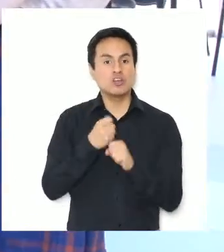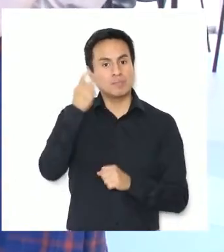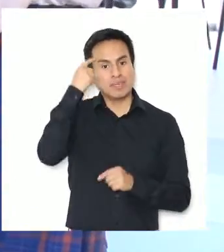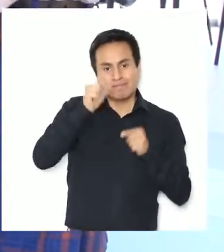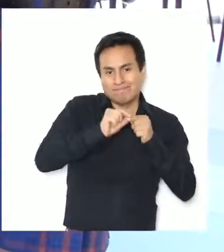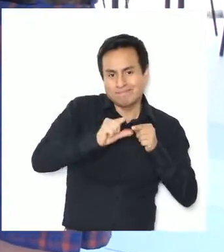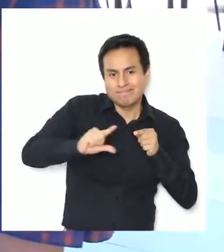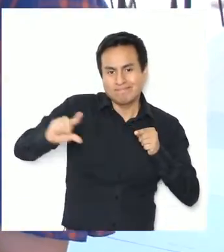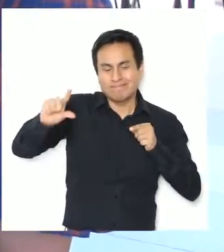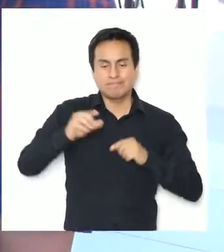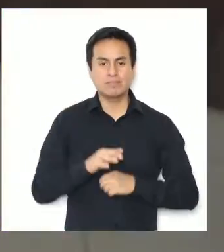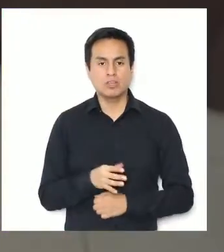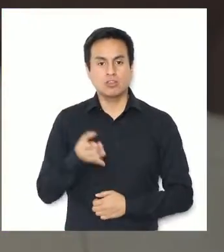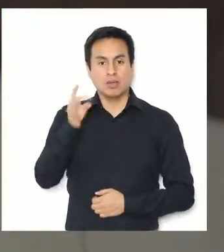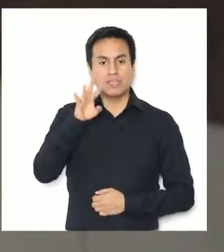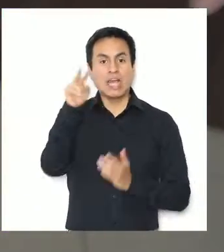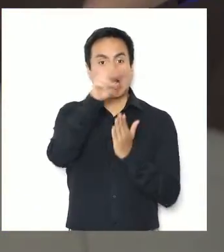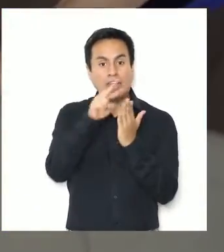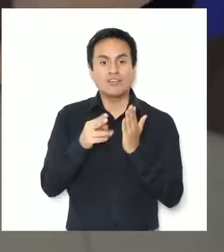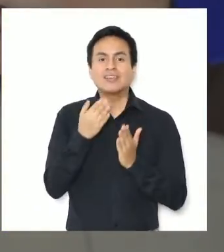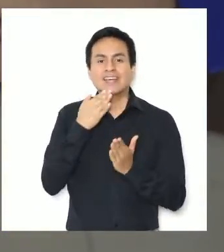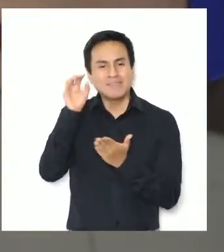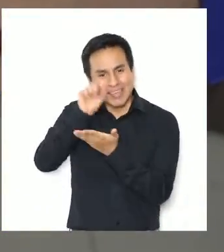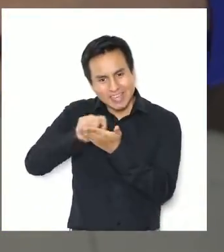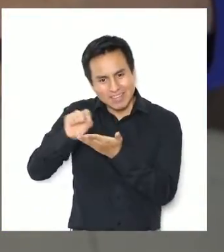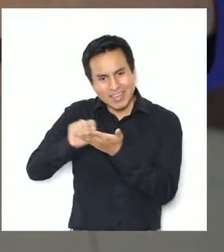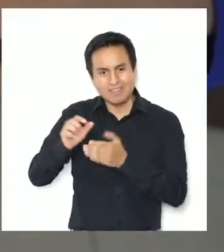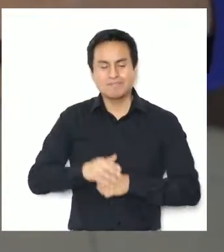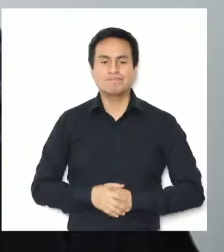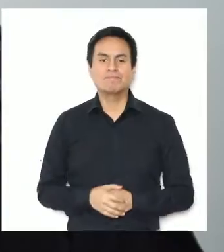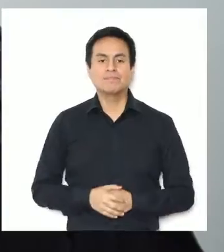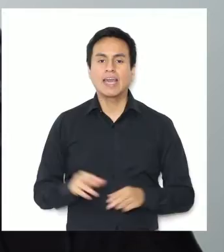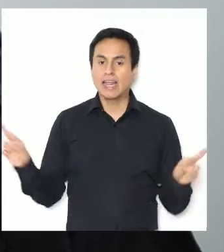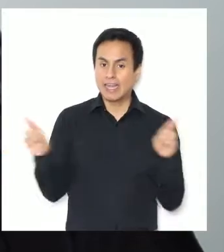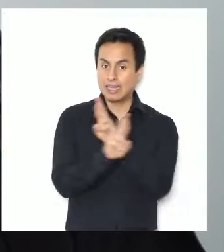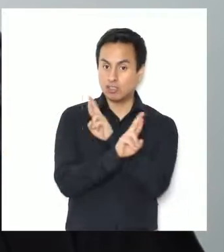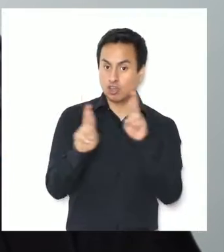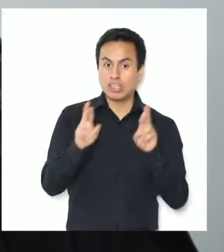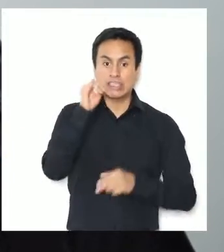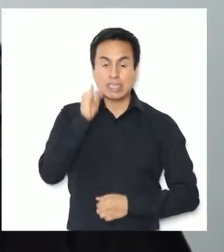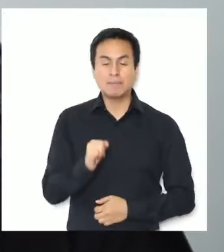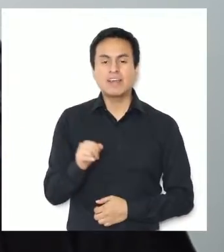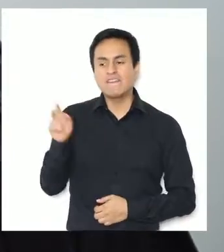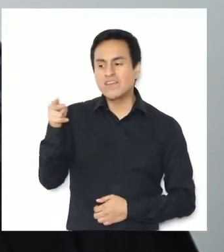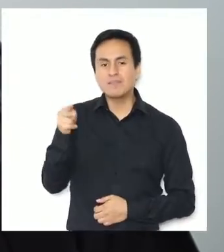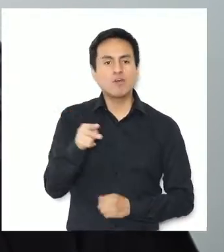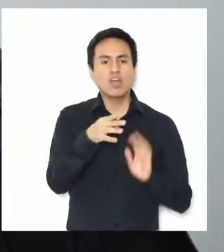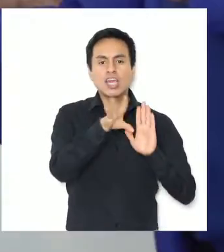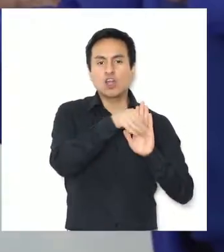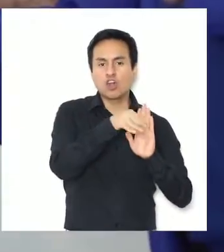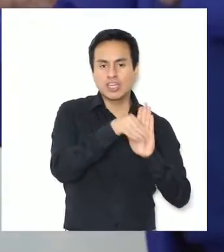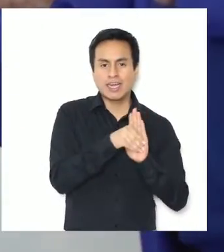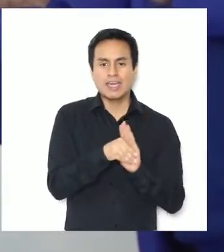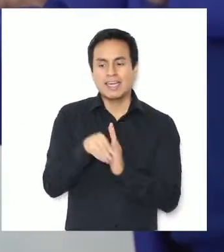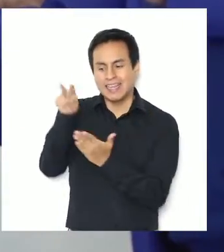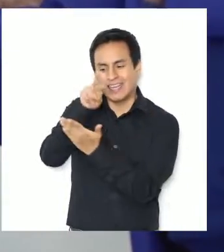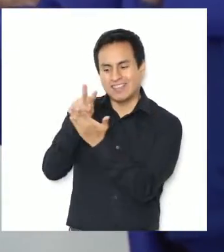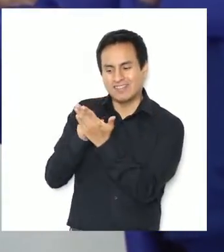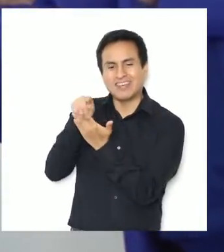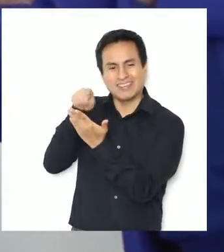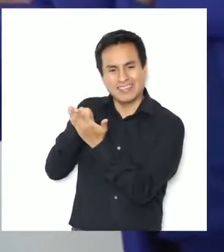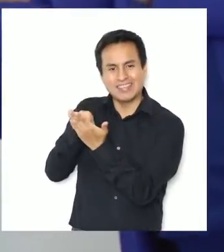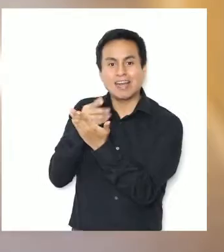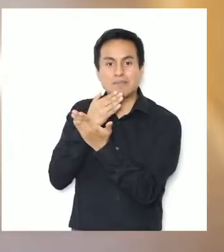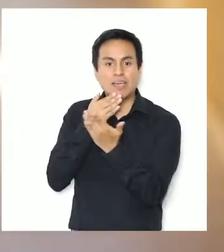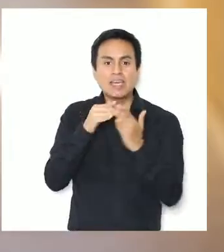pretendemos partir desde el inicio, no solamente leyendo, sino que escribiendo también. Siempre hay relaciones verbo-icónicas. Está la lectura en sí,